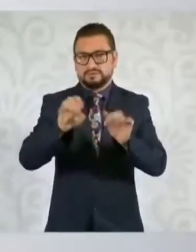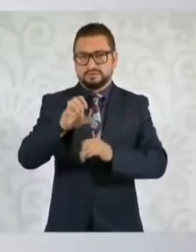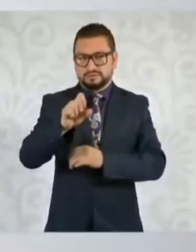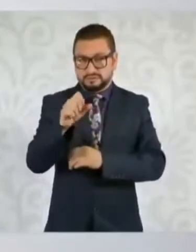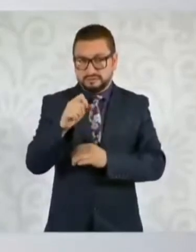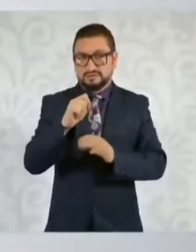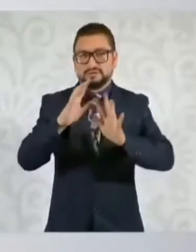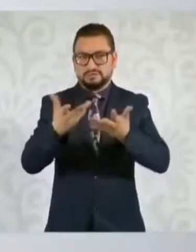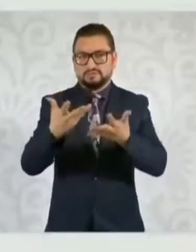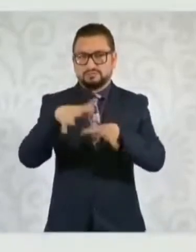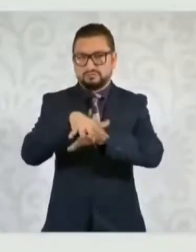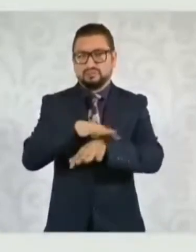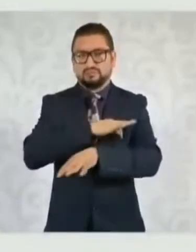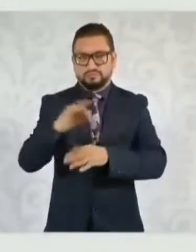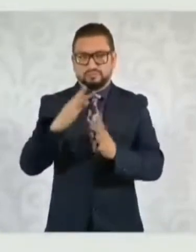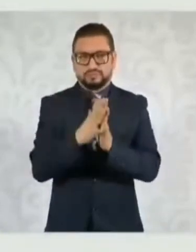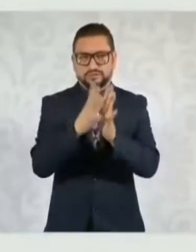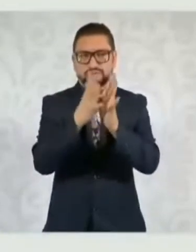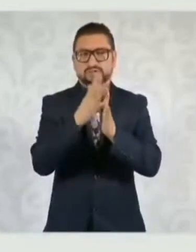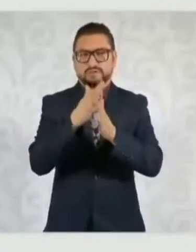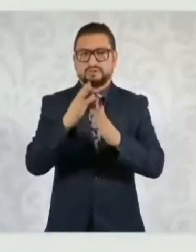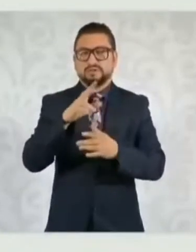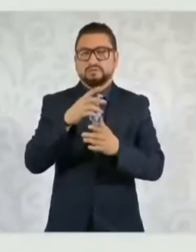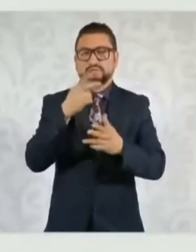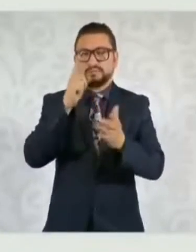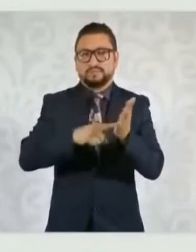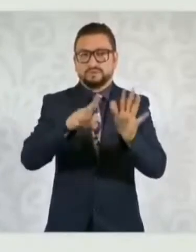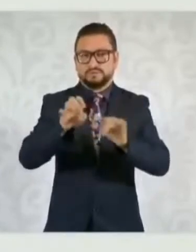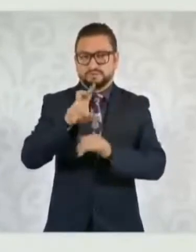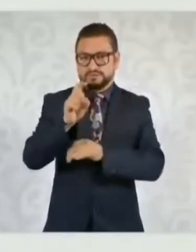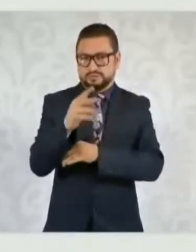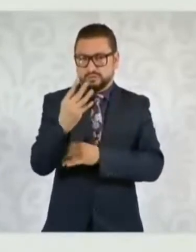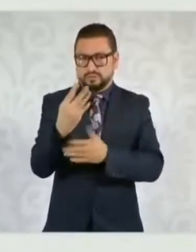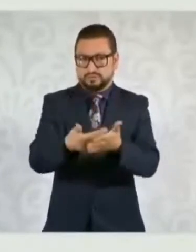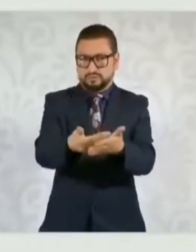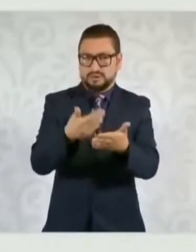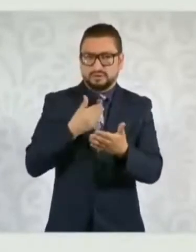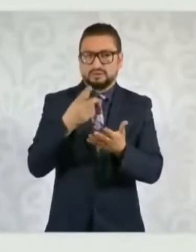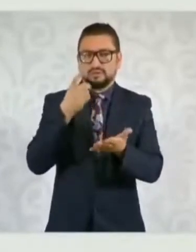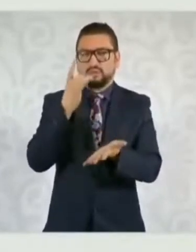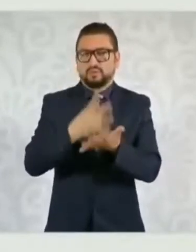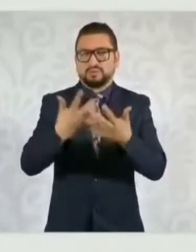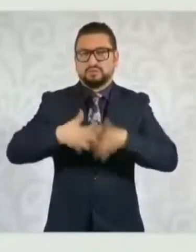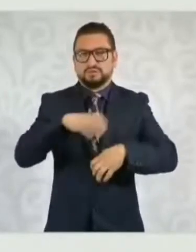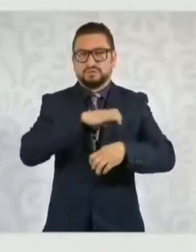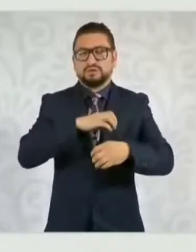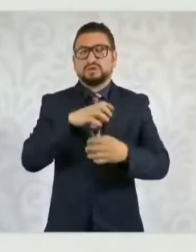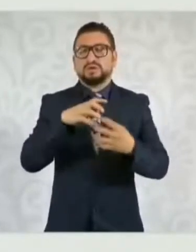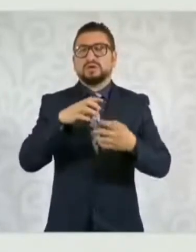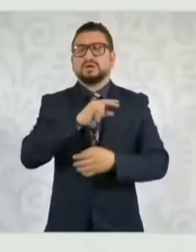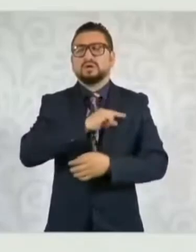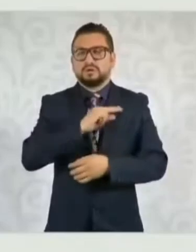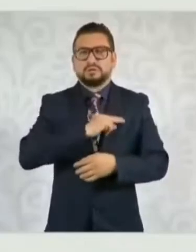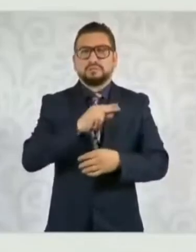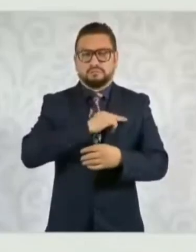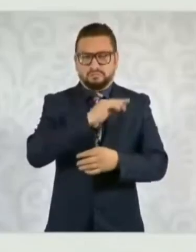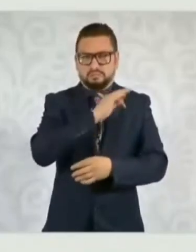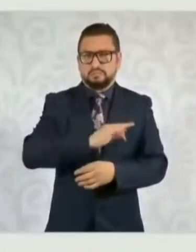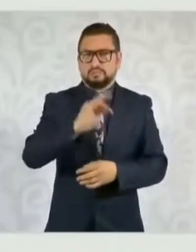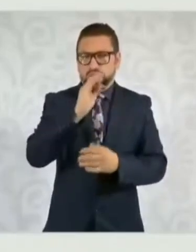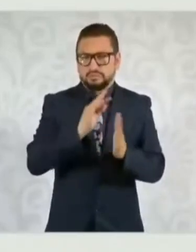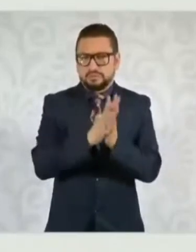participación. Hasta antes del 34 eran únicamente empresas privadas transnacionales y a partir